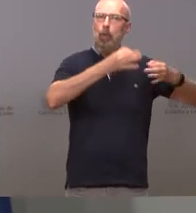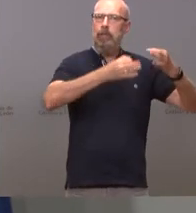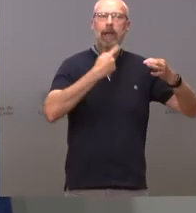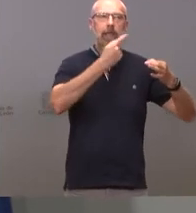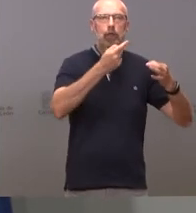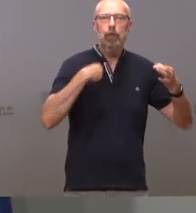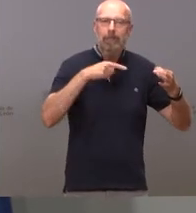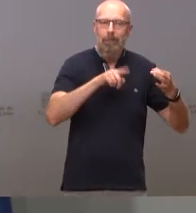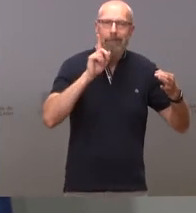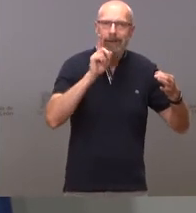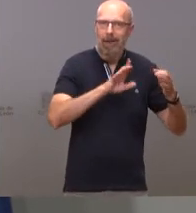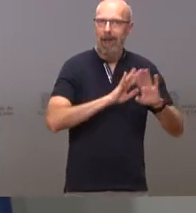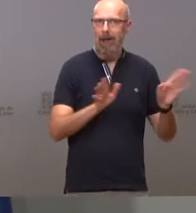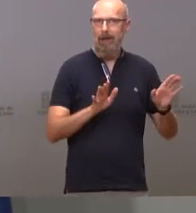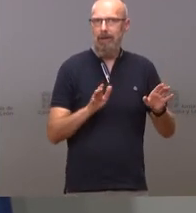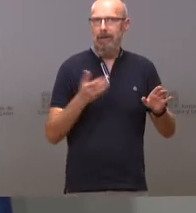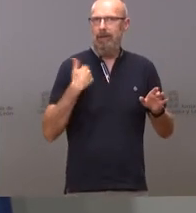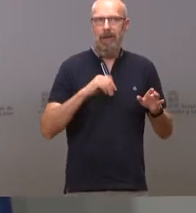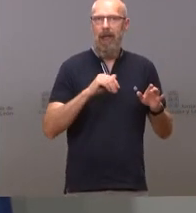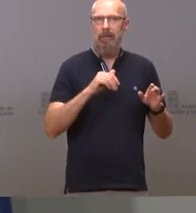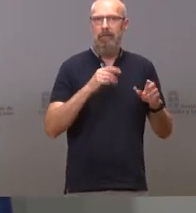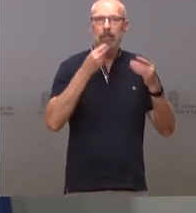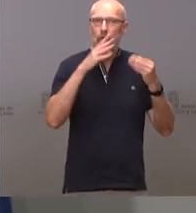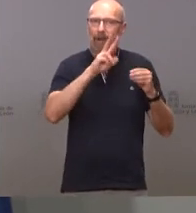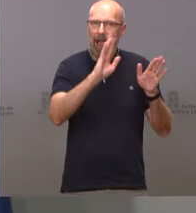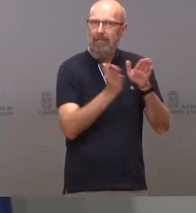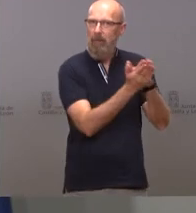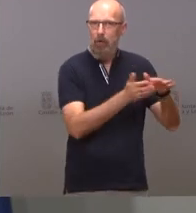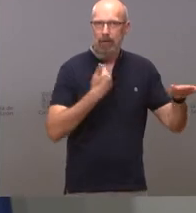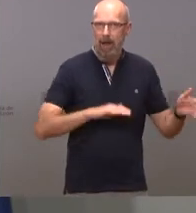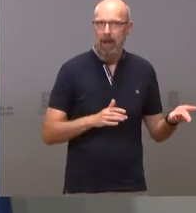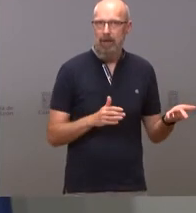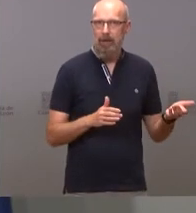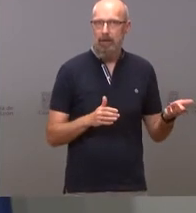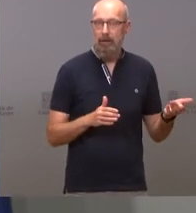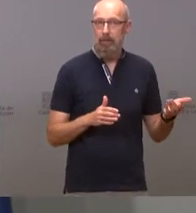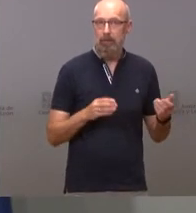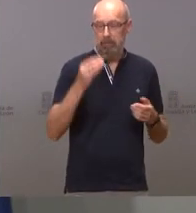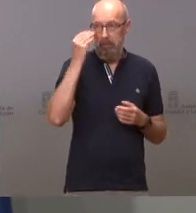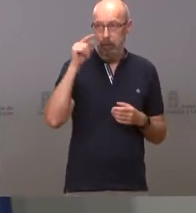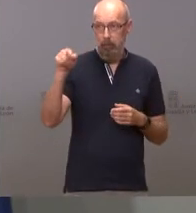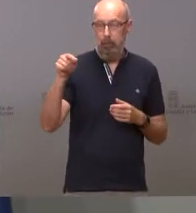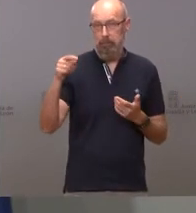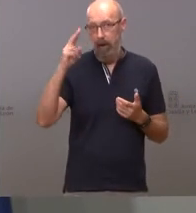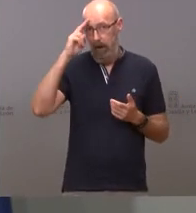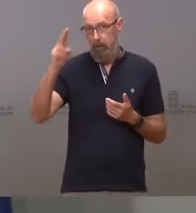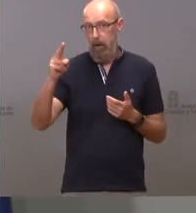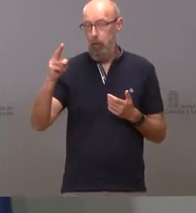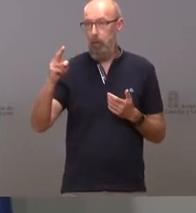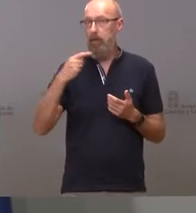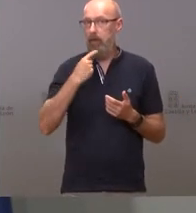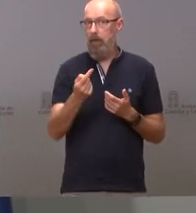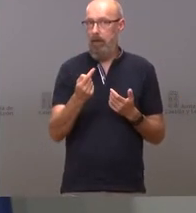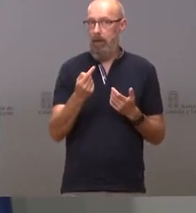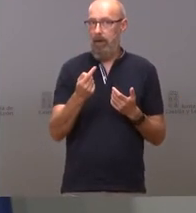Superior de Justicia ha sido archivado digo yo que usted tendrá respeto a lo que dice